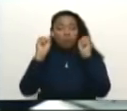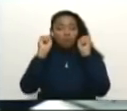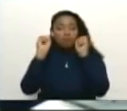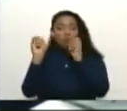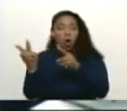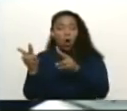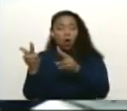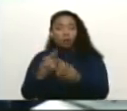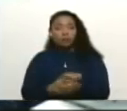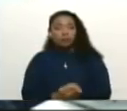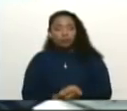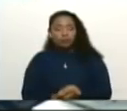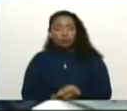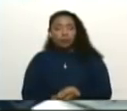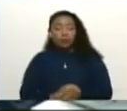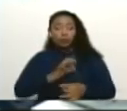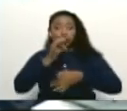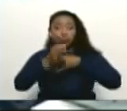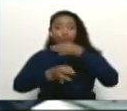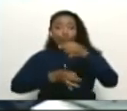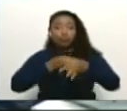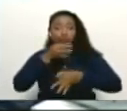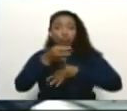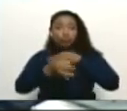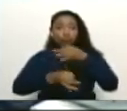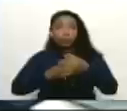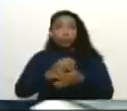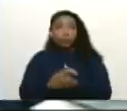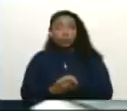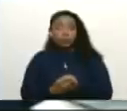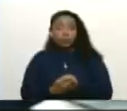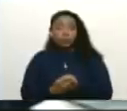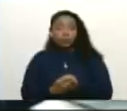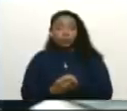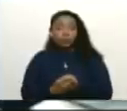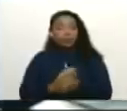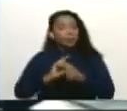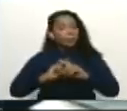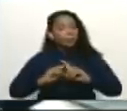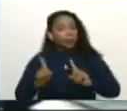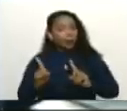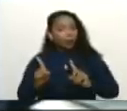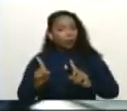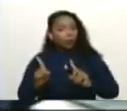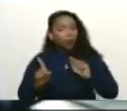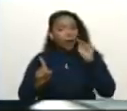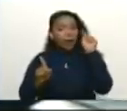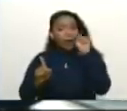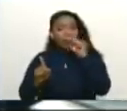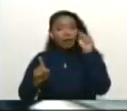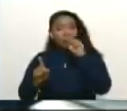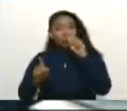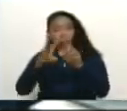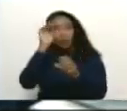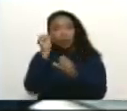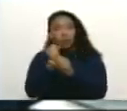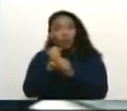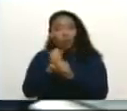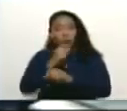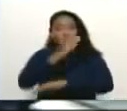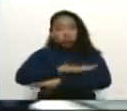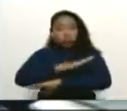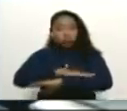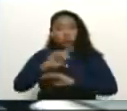ambivalencia, a un discurso donde dicen que apoyan el diálogo entre venezolanos, pero en sus ejecutorías actúan de manera